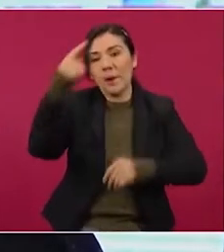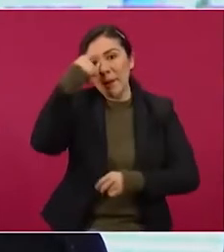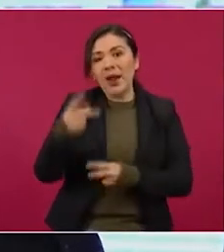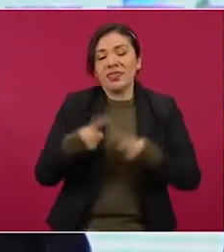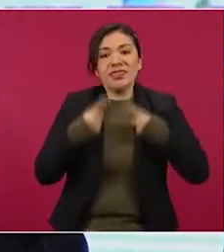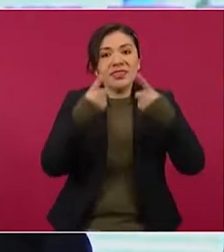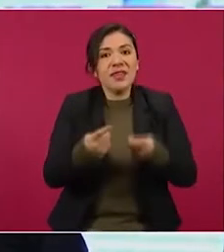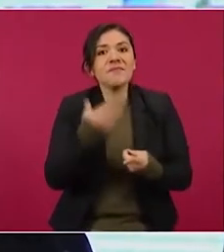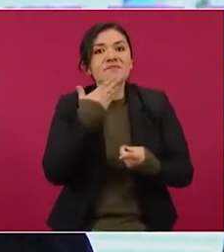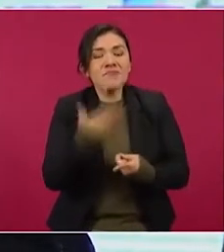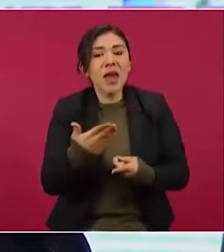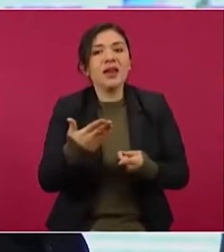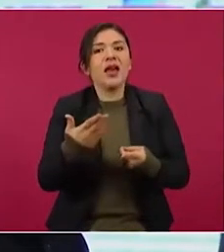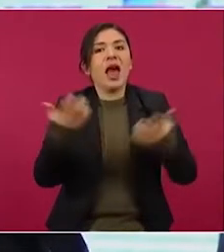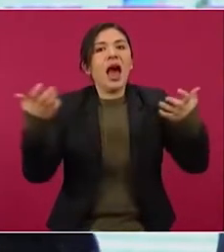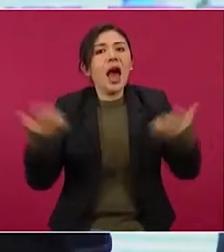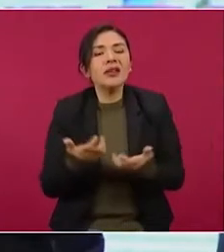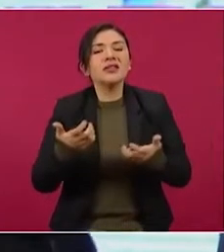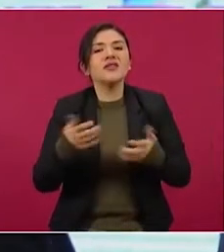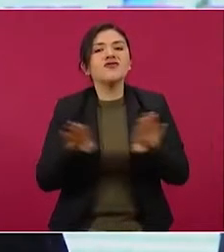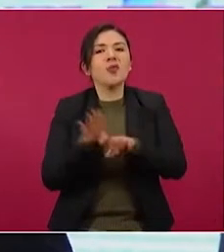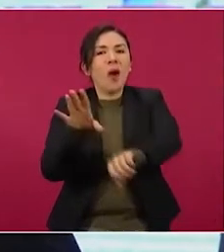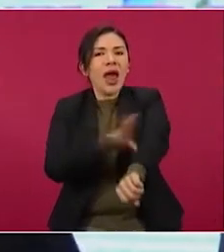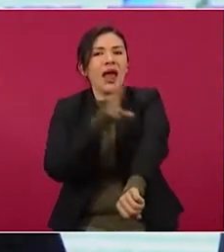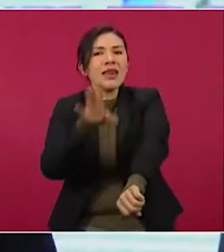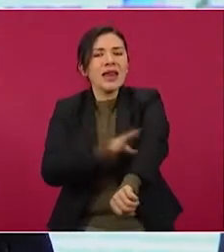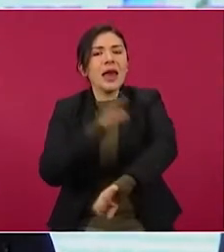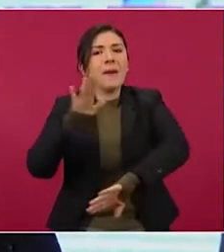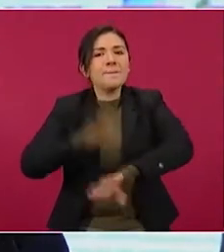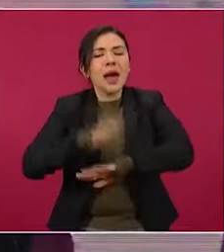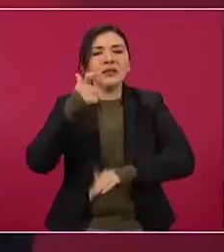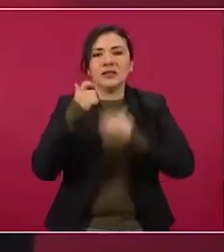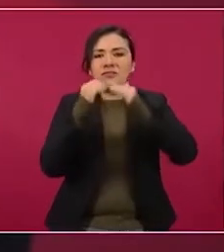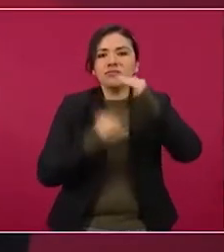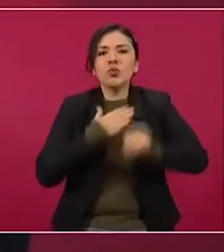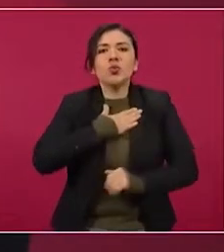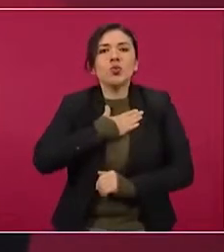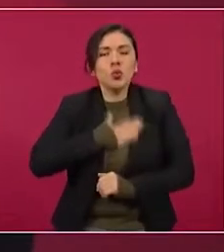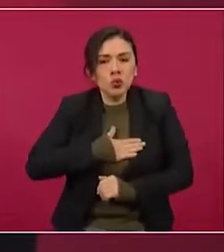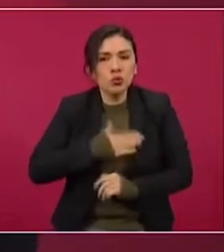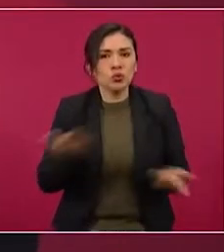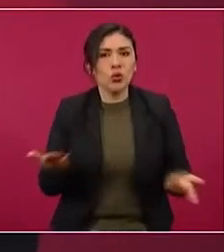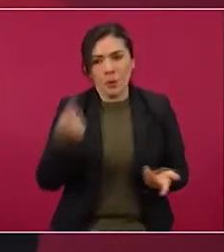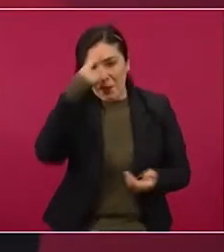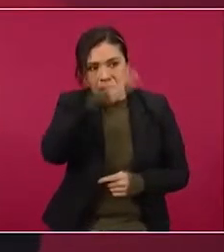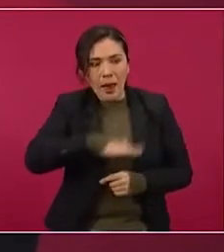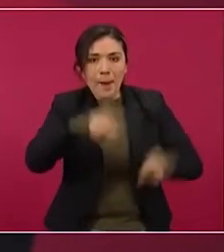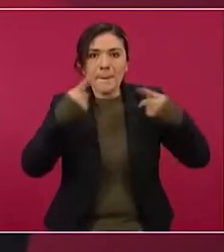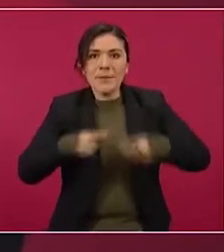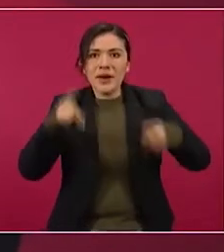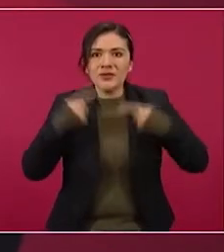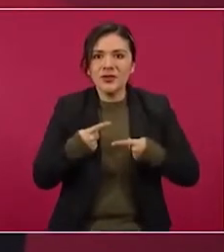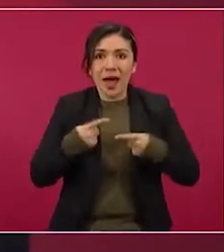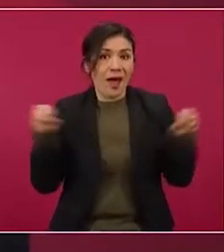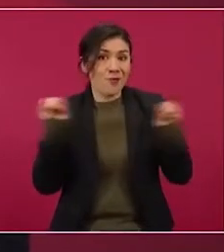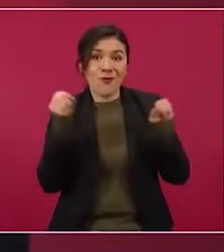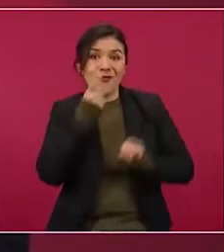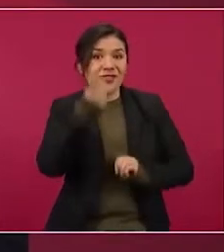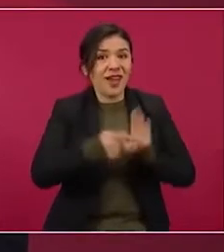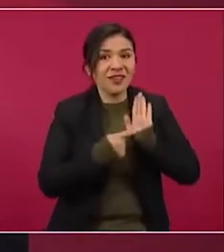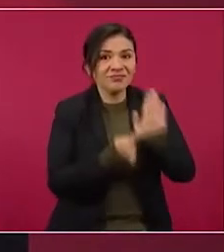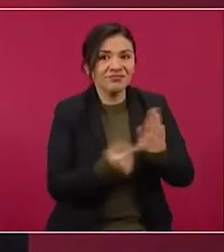garantizar una transición energética y tarifas bajas para la población. Se